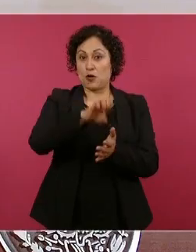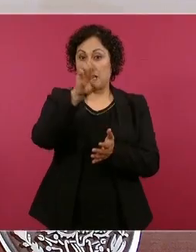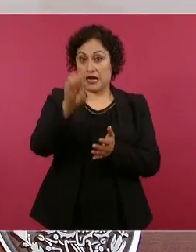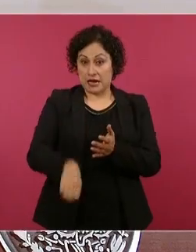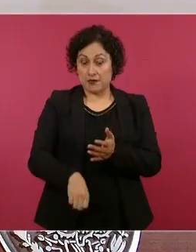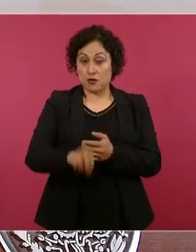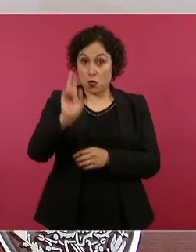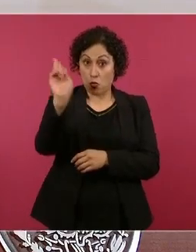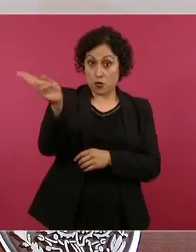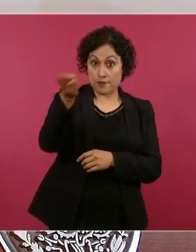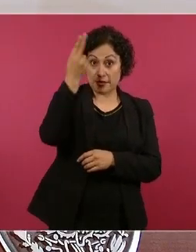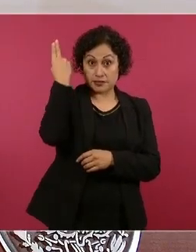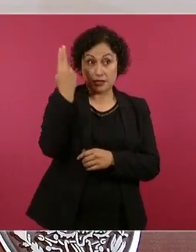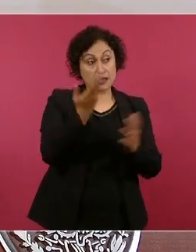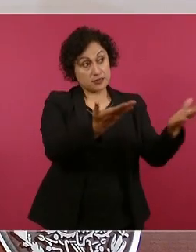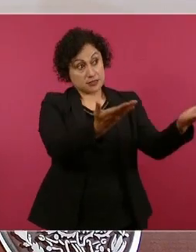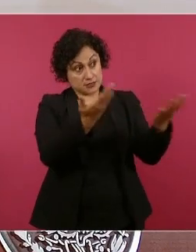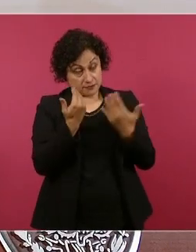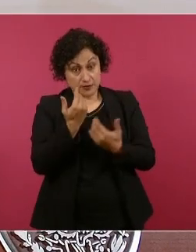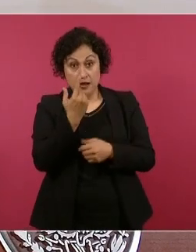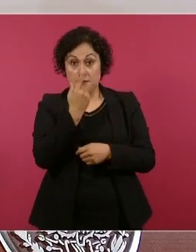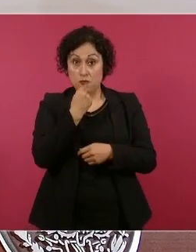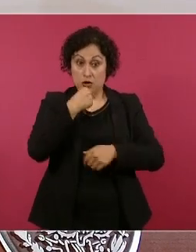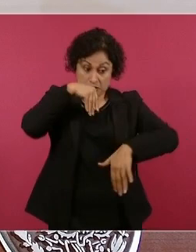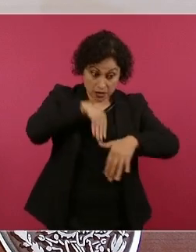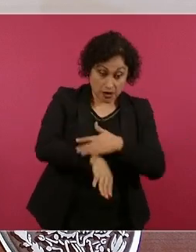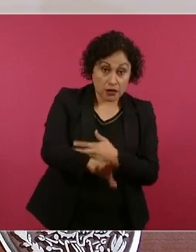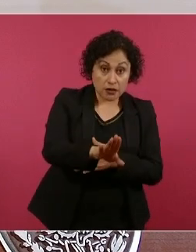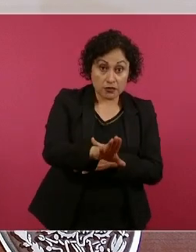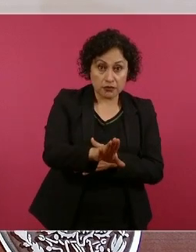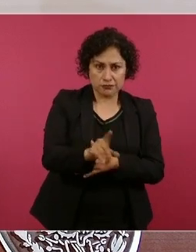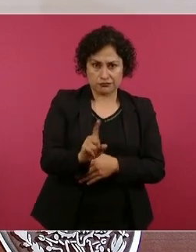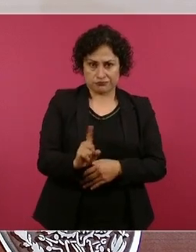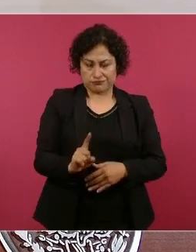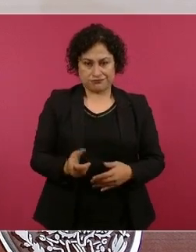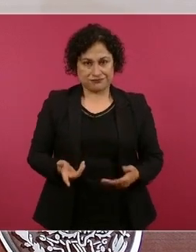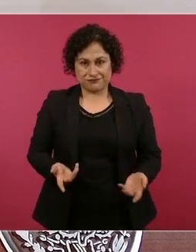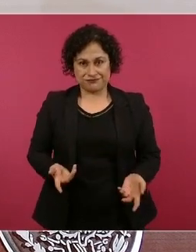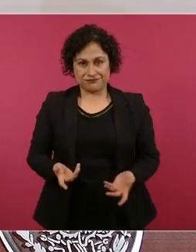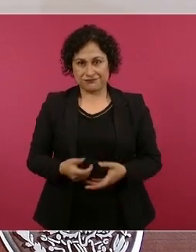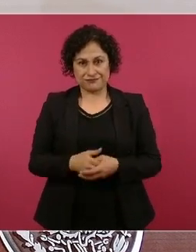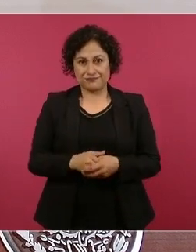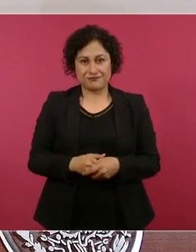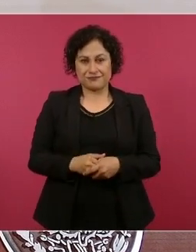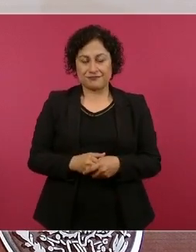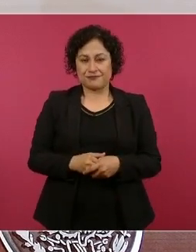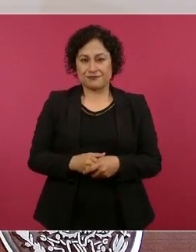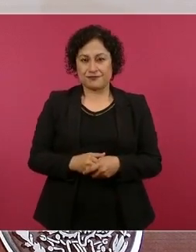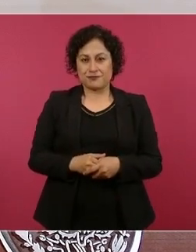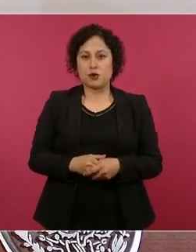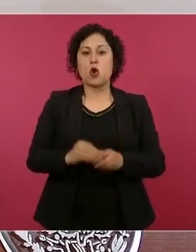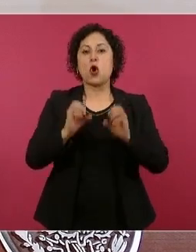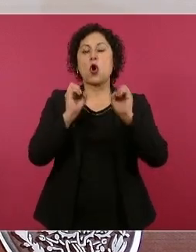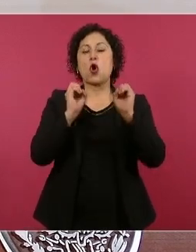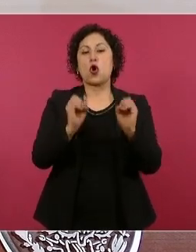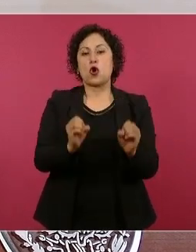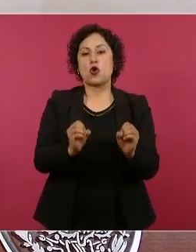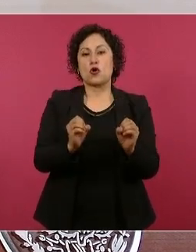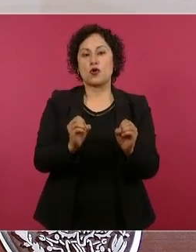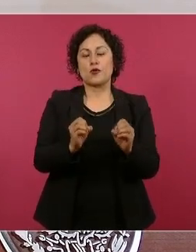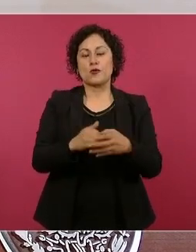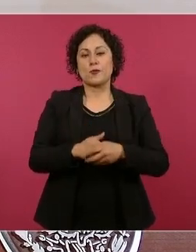nada de que vas a estar